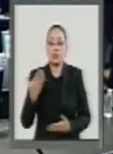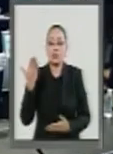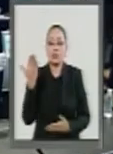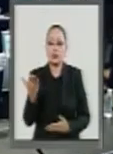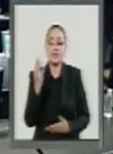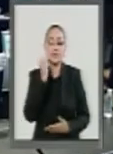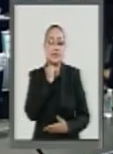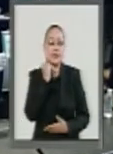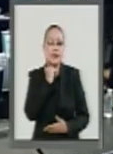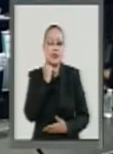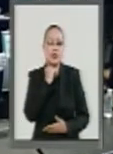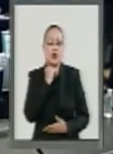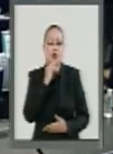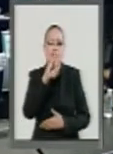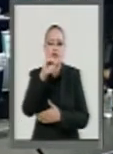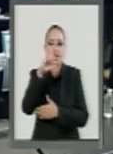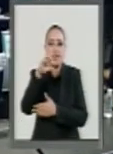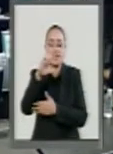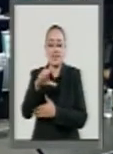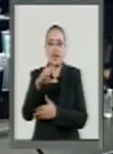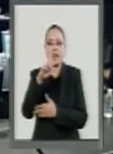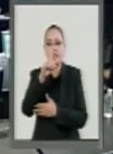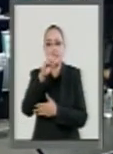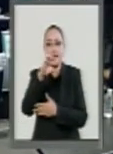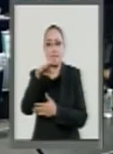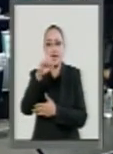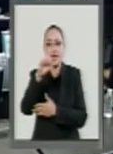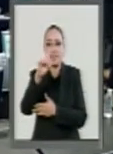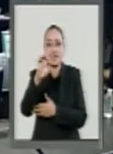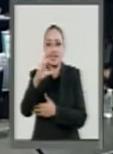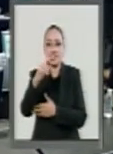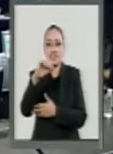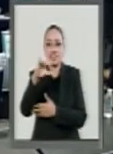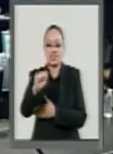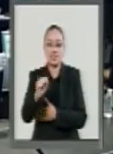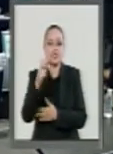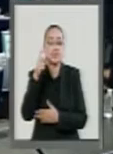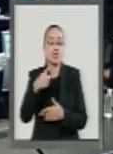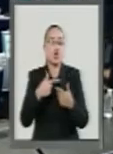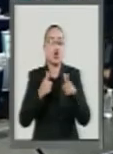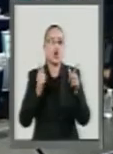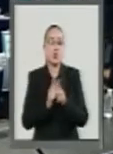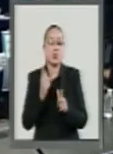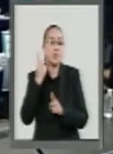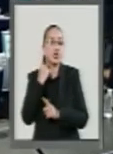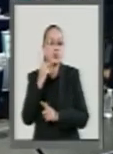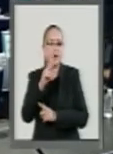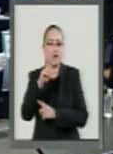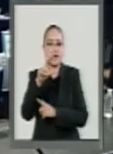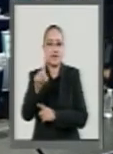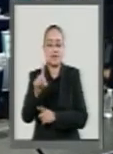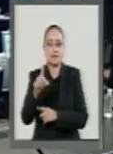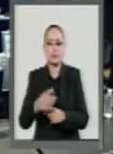El senador Fidel de Medicis Hidalgo, del Grupo Parlamentario del Partido de la Revolución Democrática, hasta por cinco minutos.